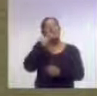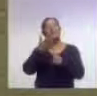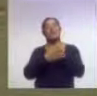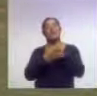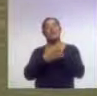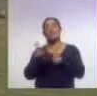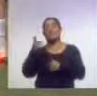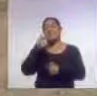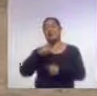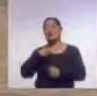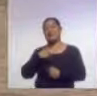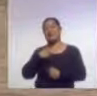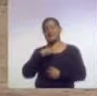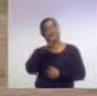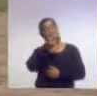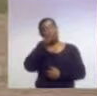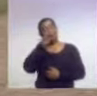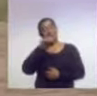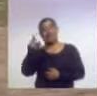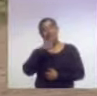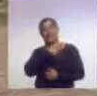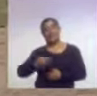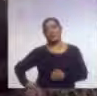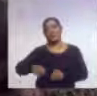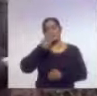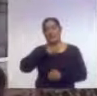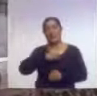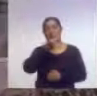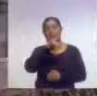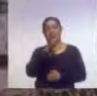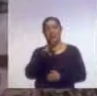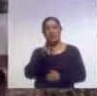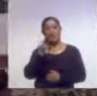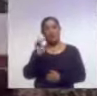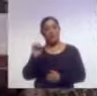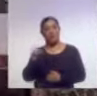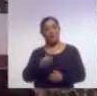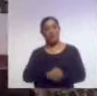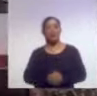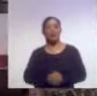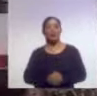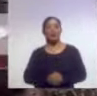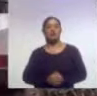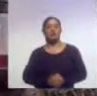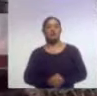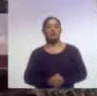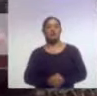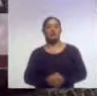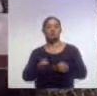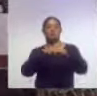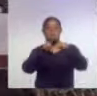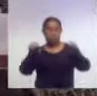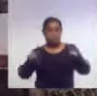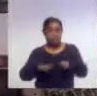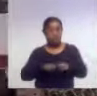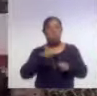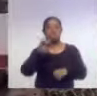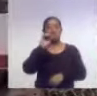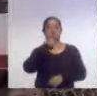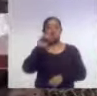expresó el presidente de la Liga, Mauro Ruelas Santa Cruz. No, pues hasta ahorita hay equipos como Ocotlán, que